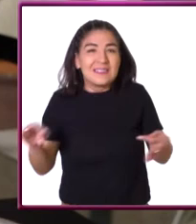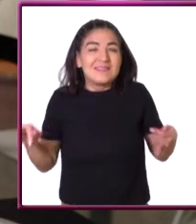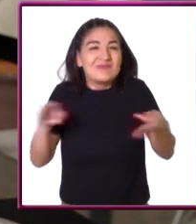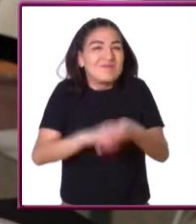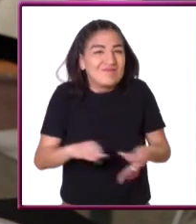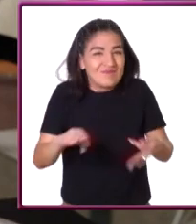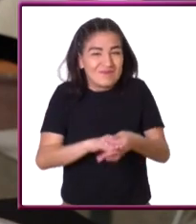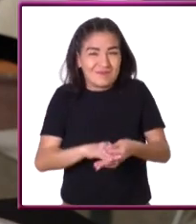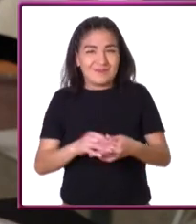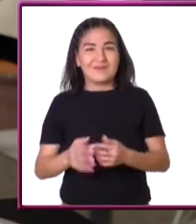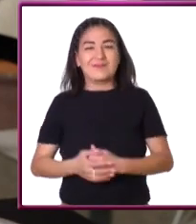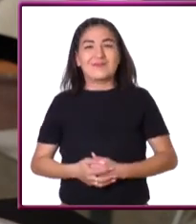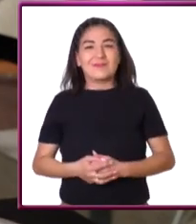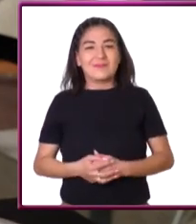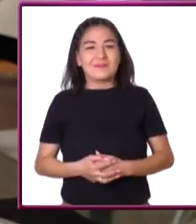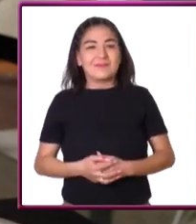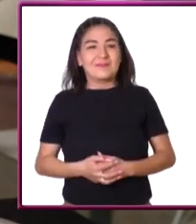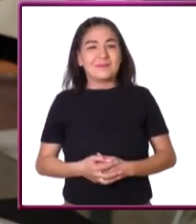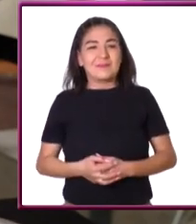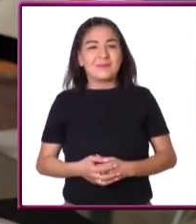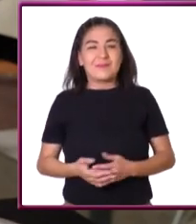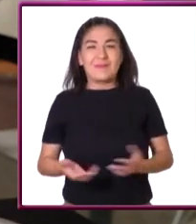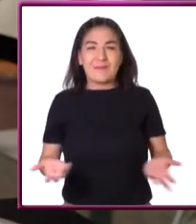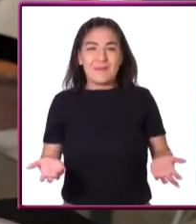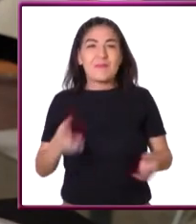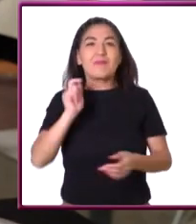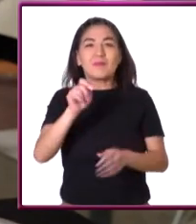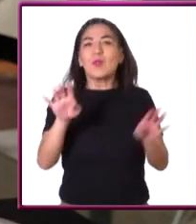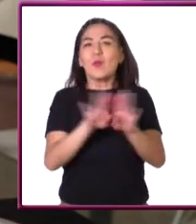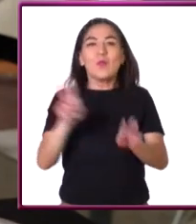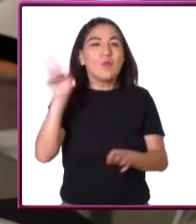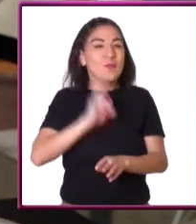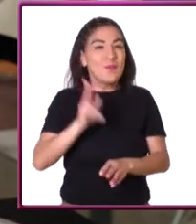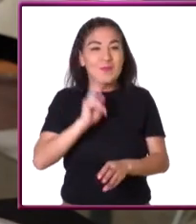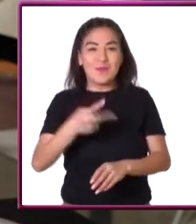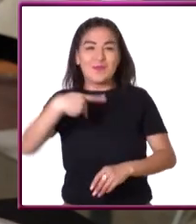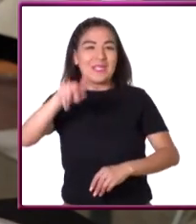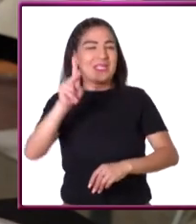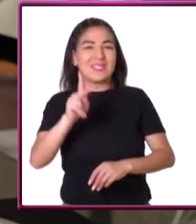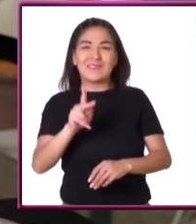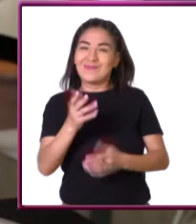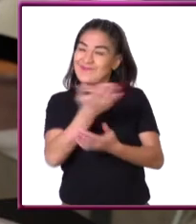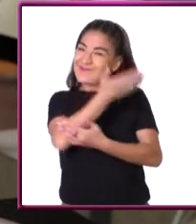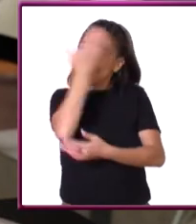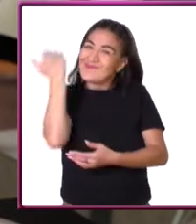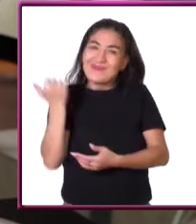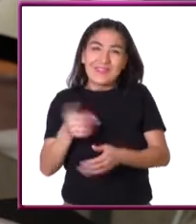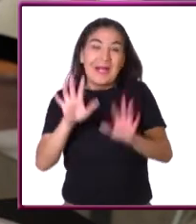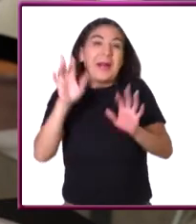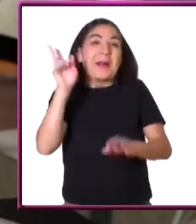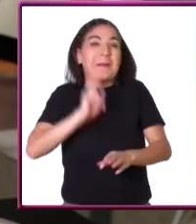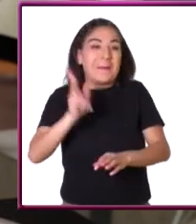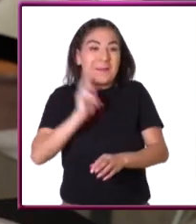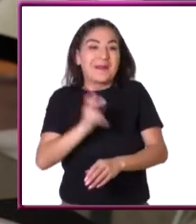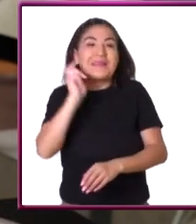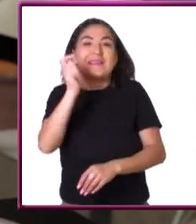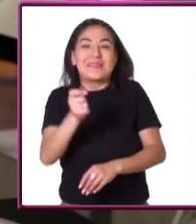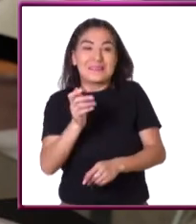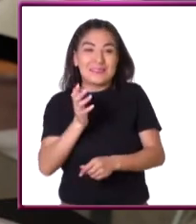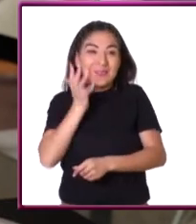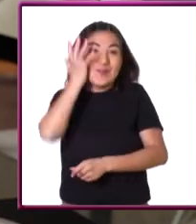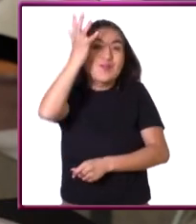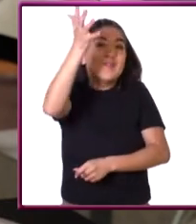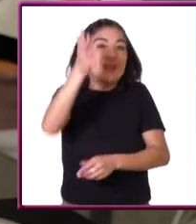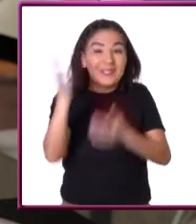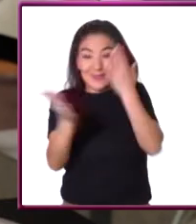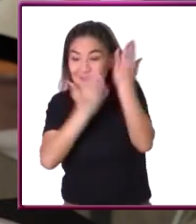solución, a la comprobación, pero no sé a ver qué nos depara